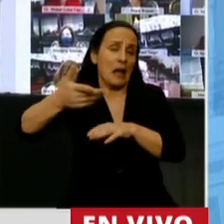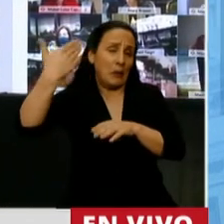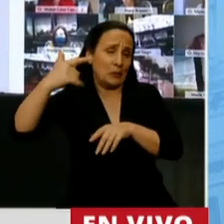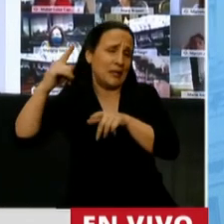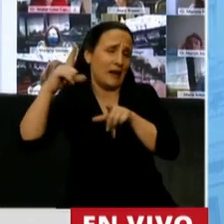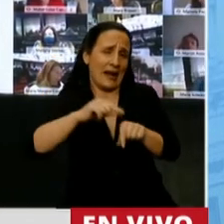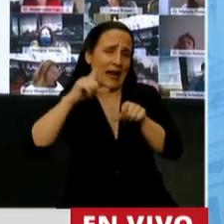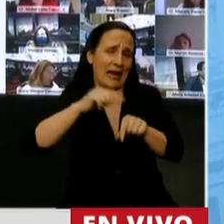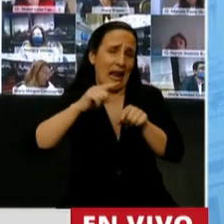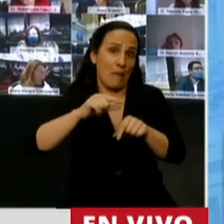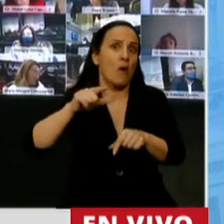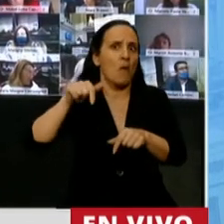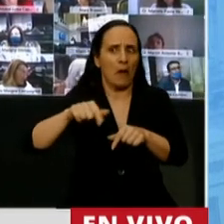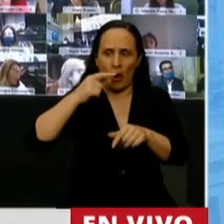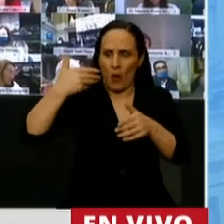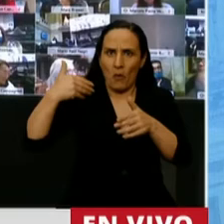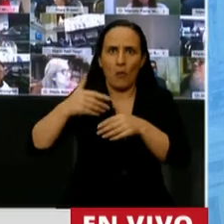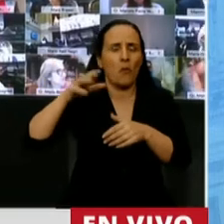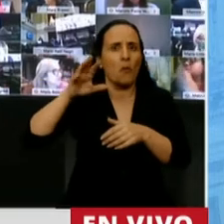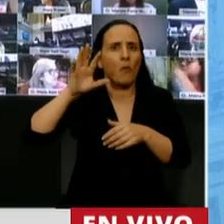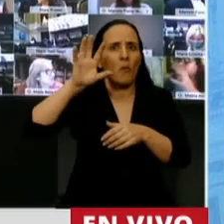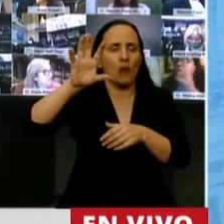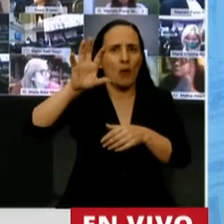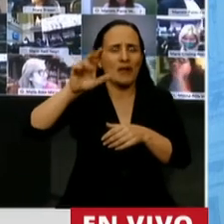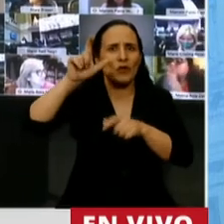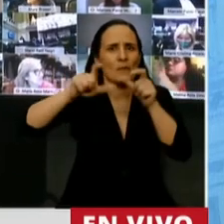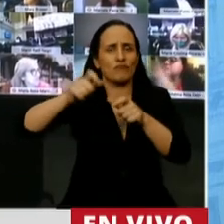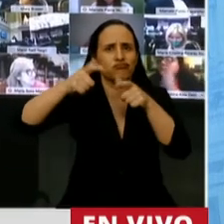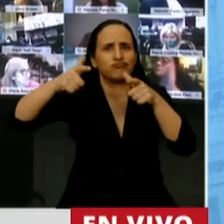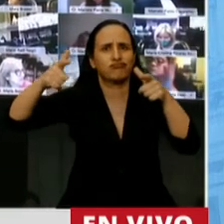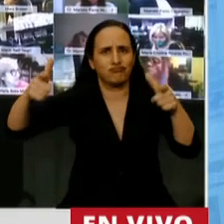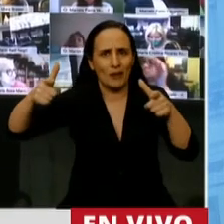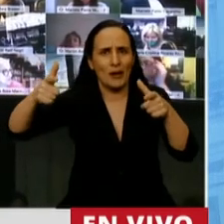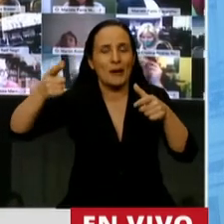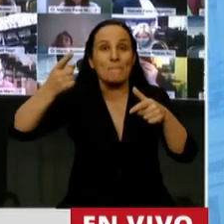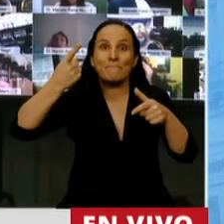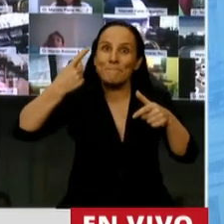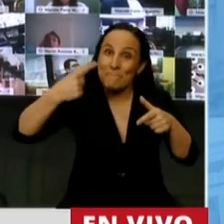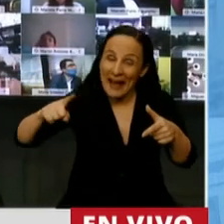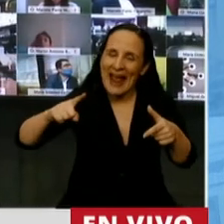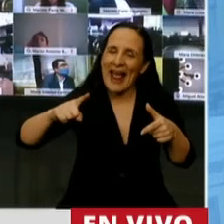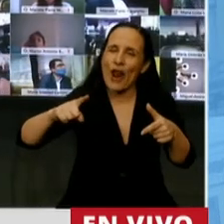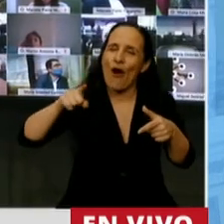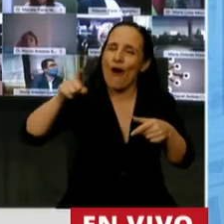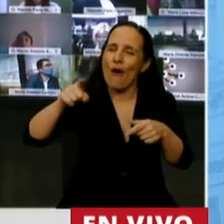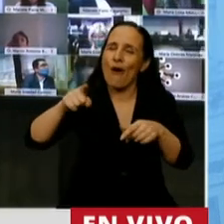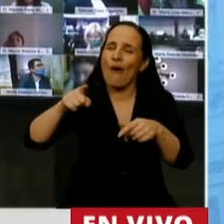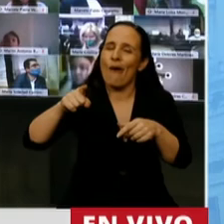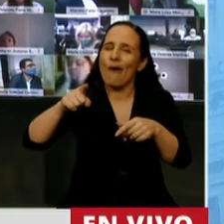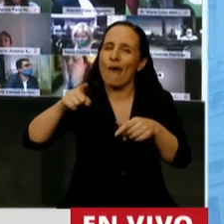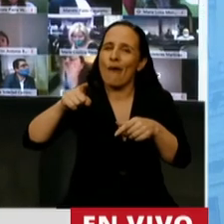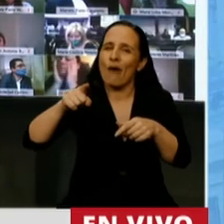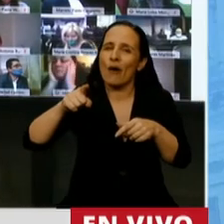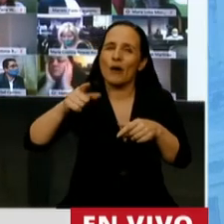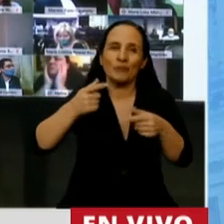históricos a una provincia que ha crecido mucho en población, pero que luego no ha sido tenida en cuenta a la hora de la